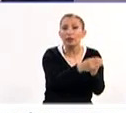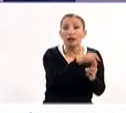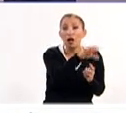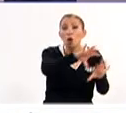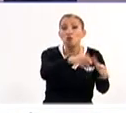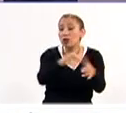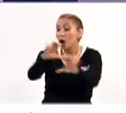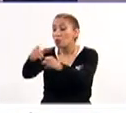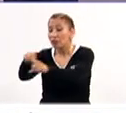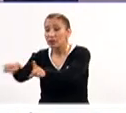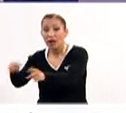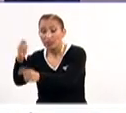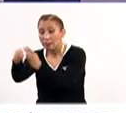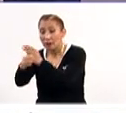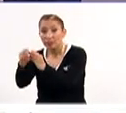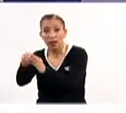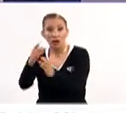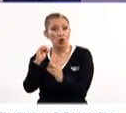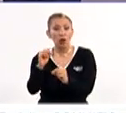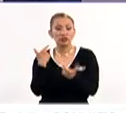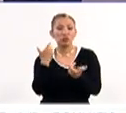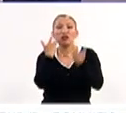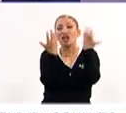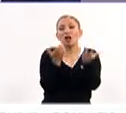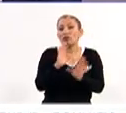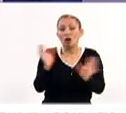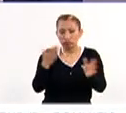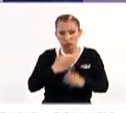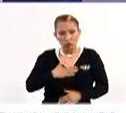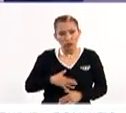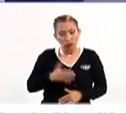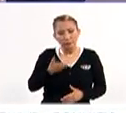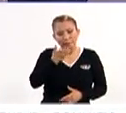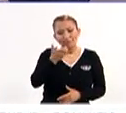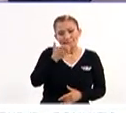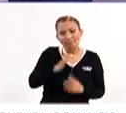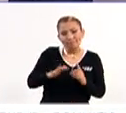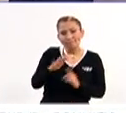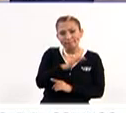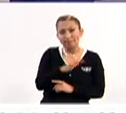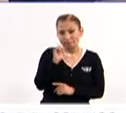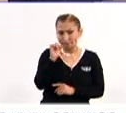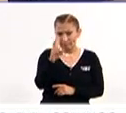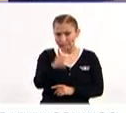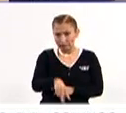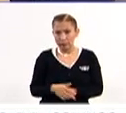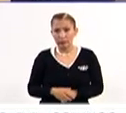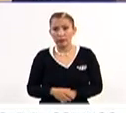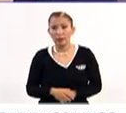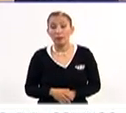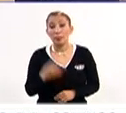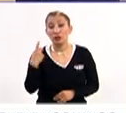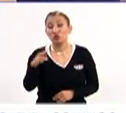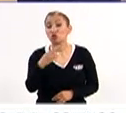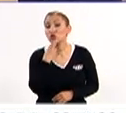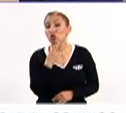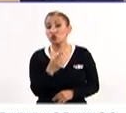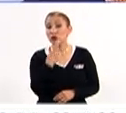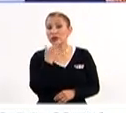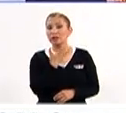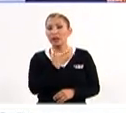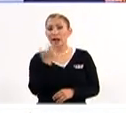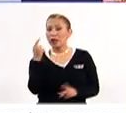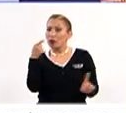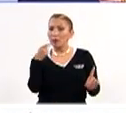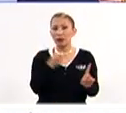comunidad. Claro, No son caprichos. Es justo y además adaptarte al medio. Definitivamente. Y su utilidad tiene